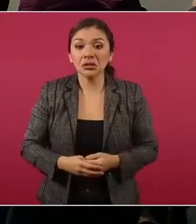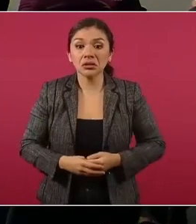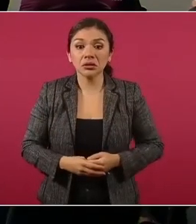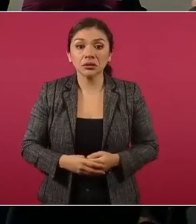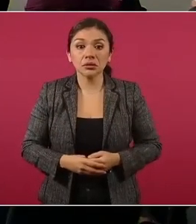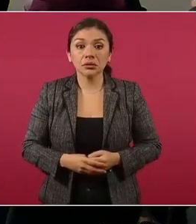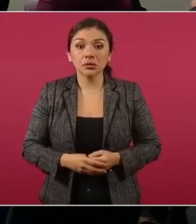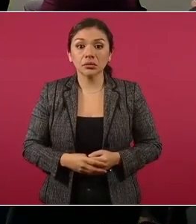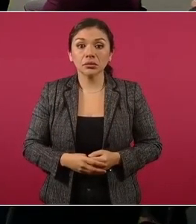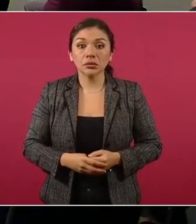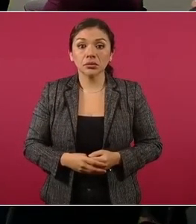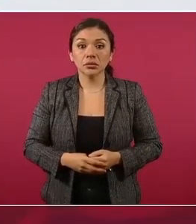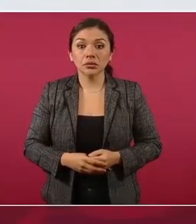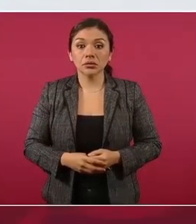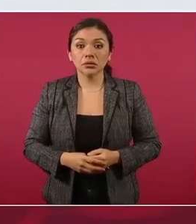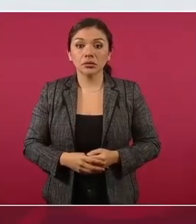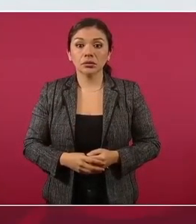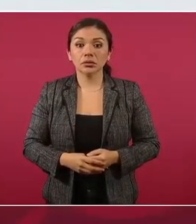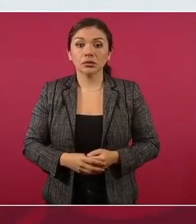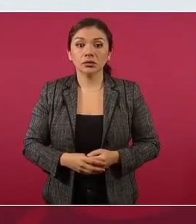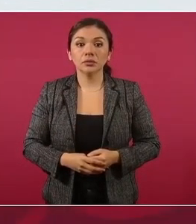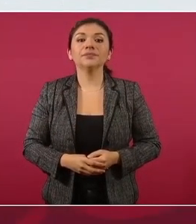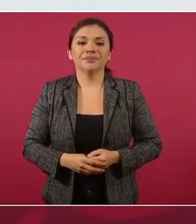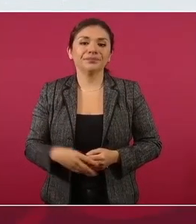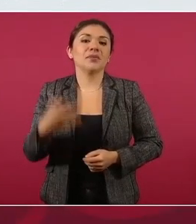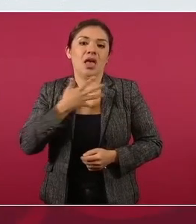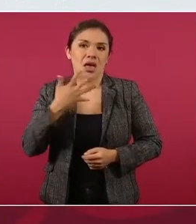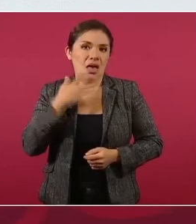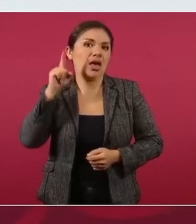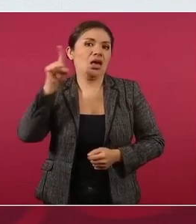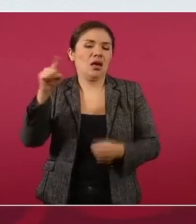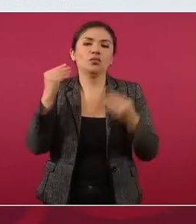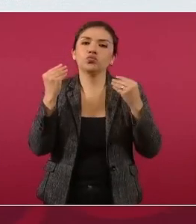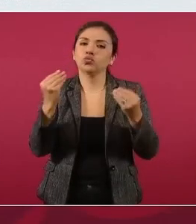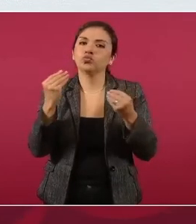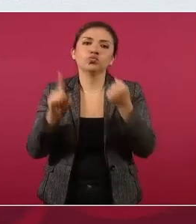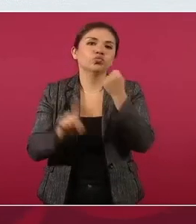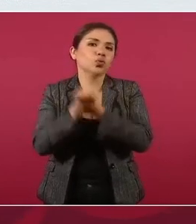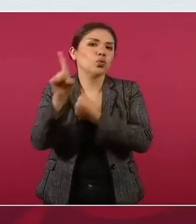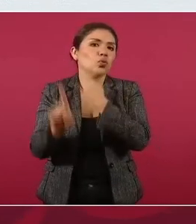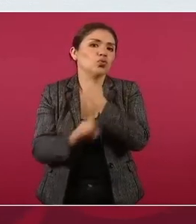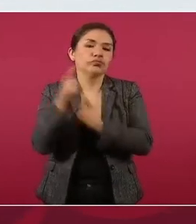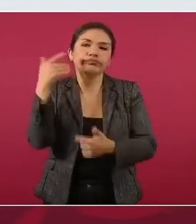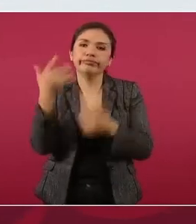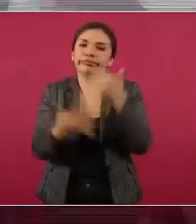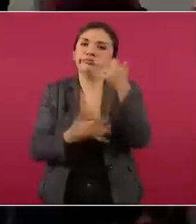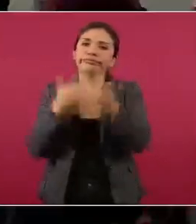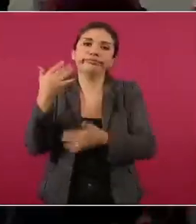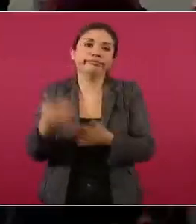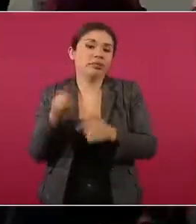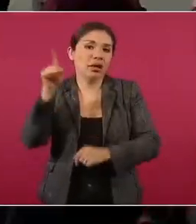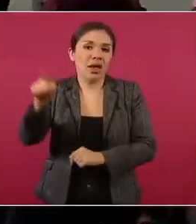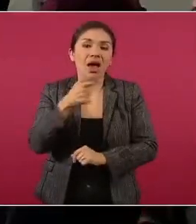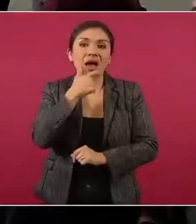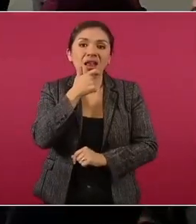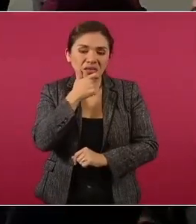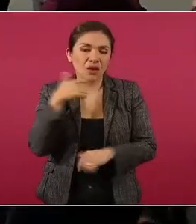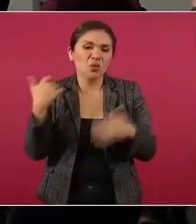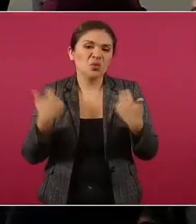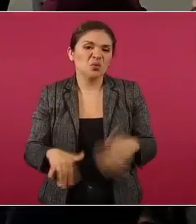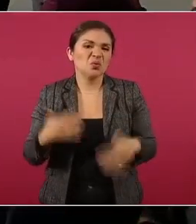porque ha habido muchas crisis en el Reino Unido.